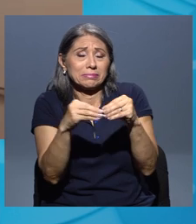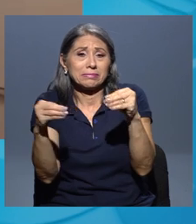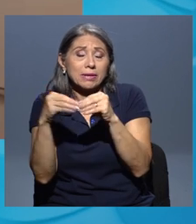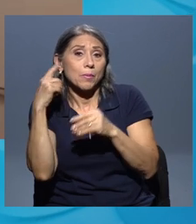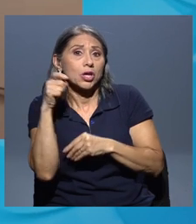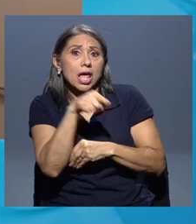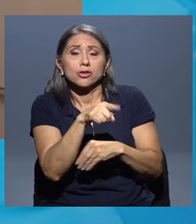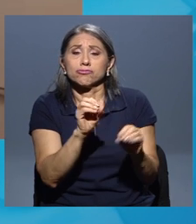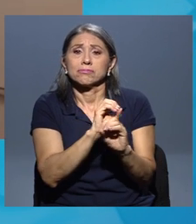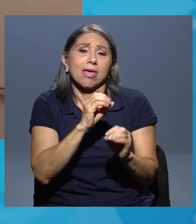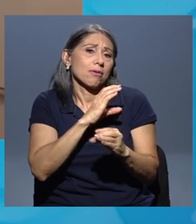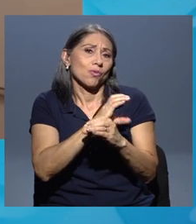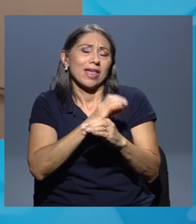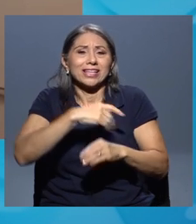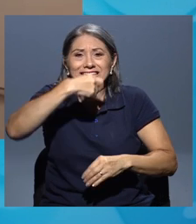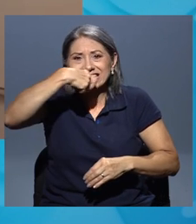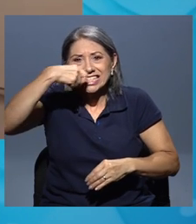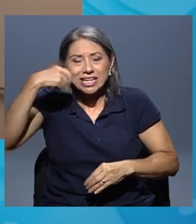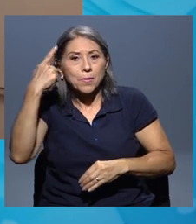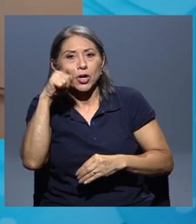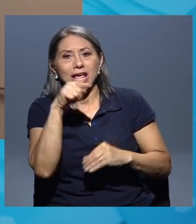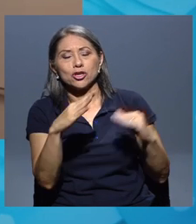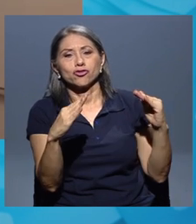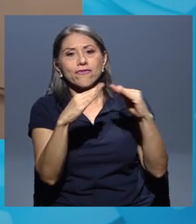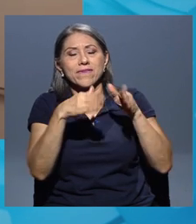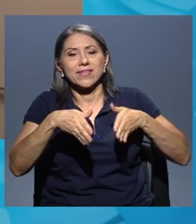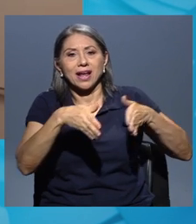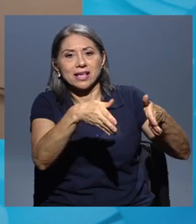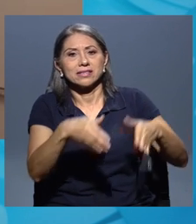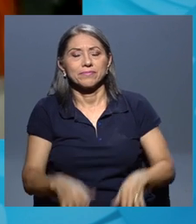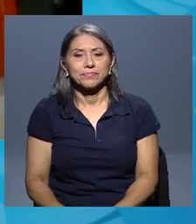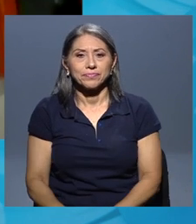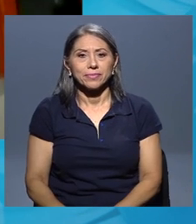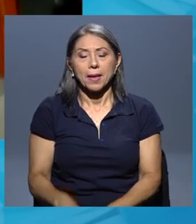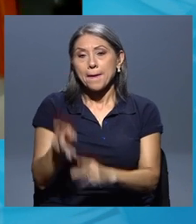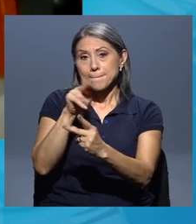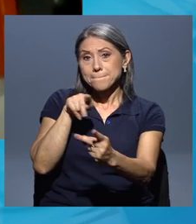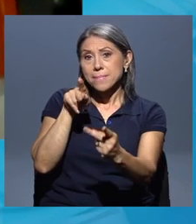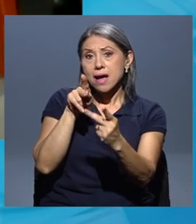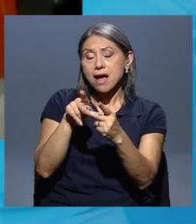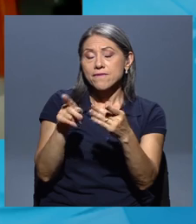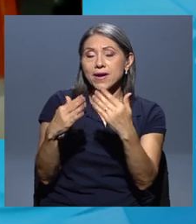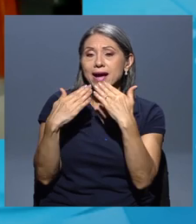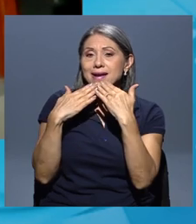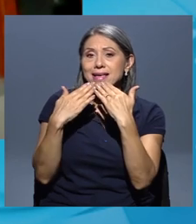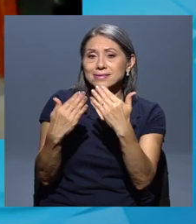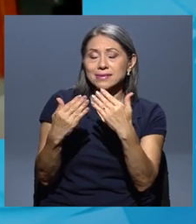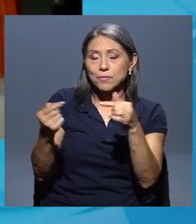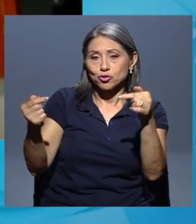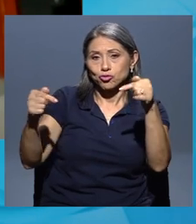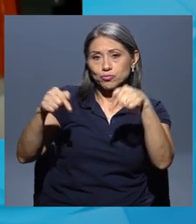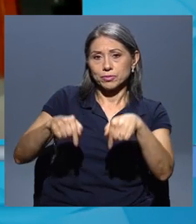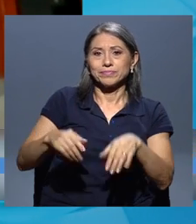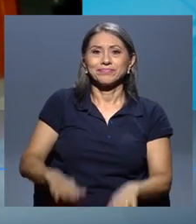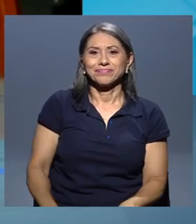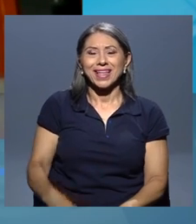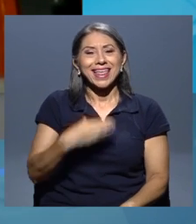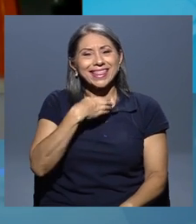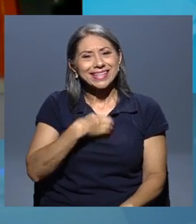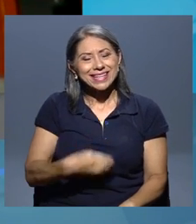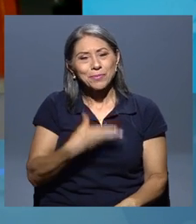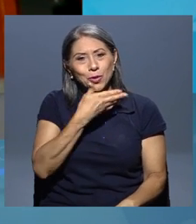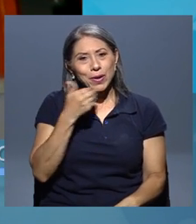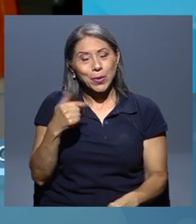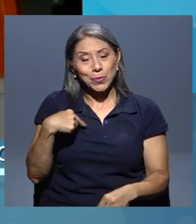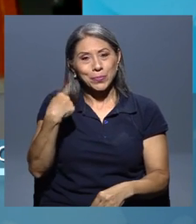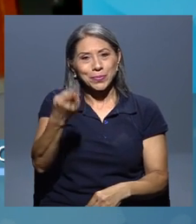necesarios por su condición de calle. Perfecto, Joseph. Te agradecemos muchísimo por acompañarnos y les deseamos lo mejor